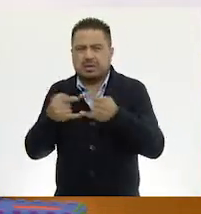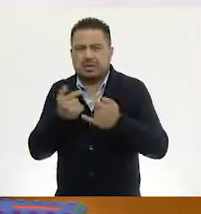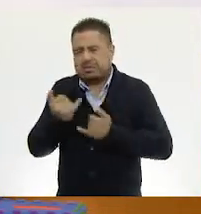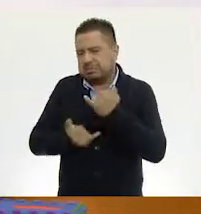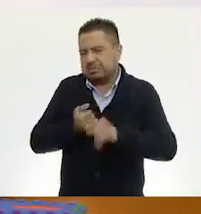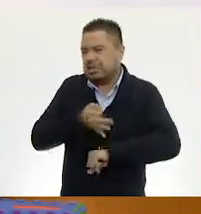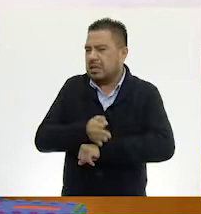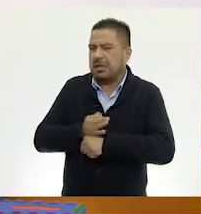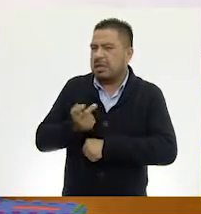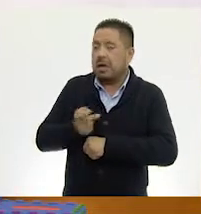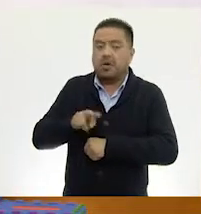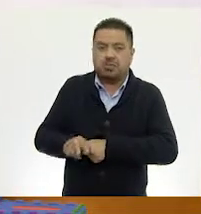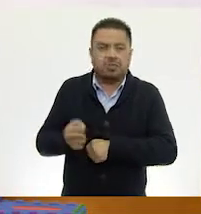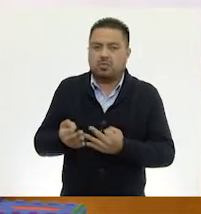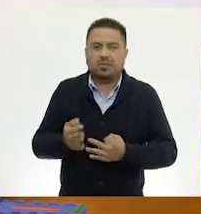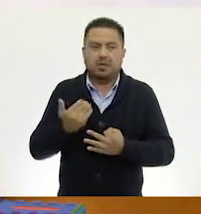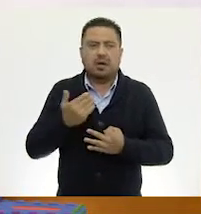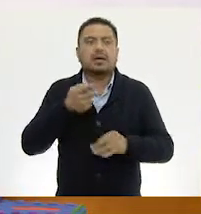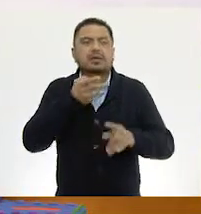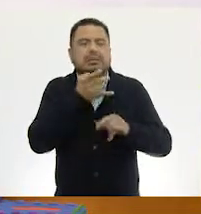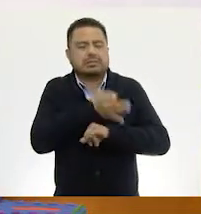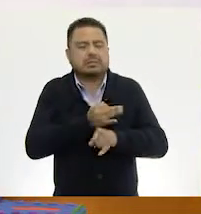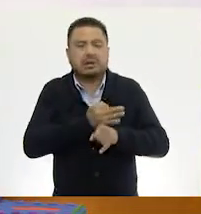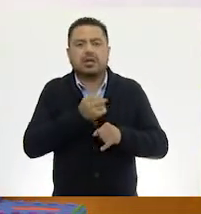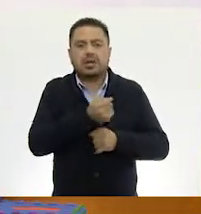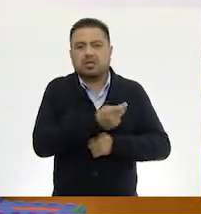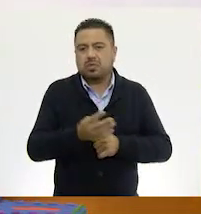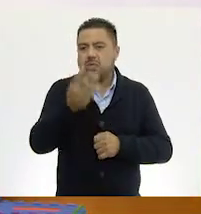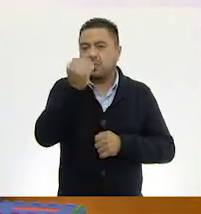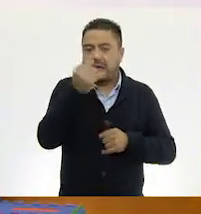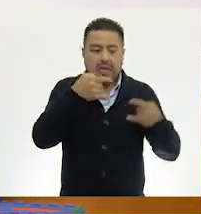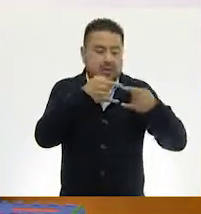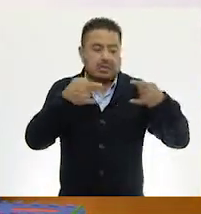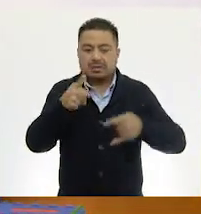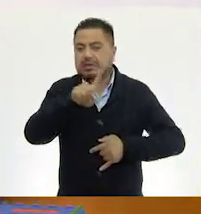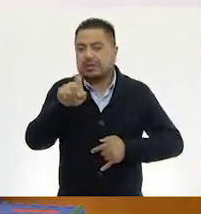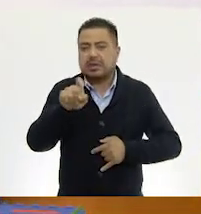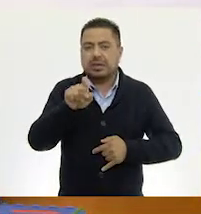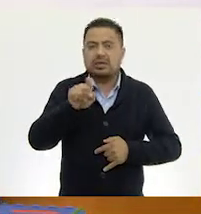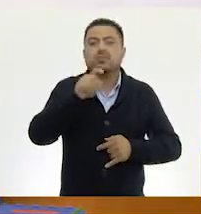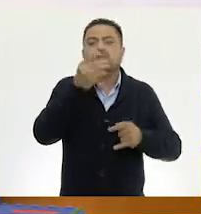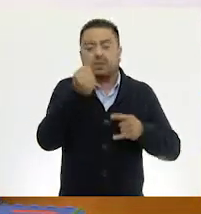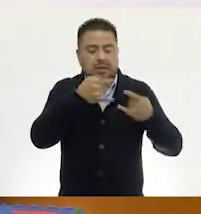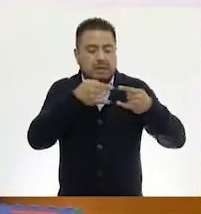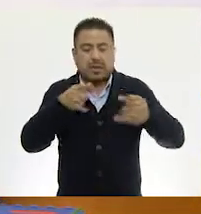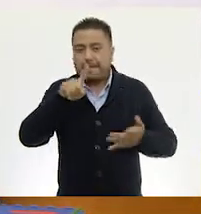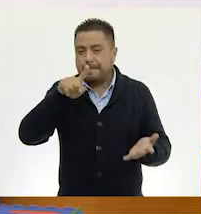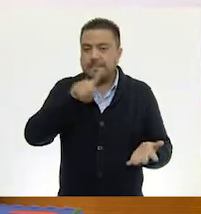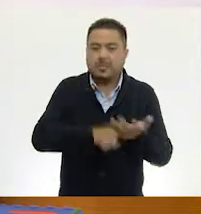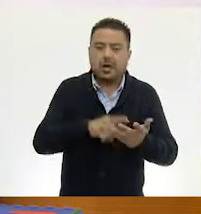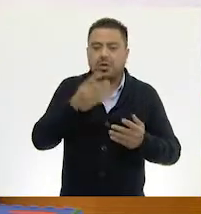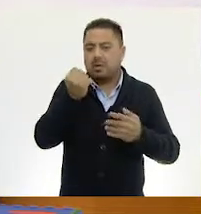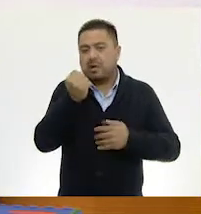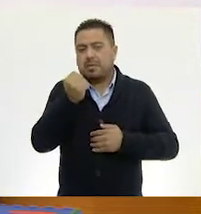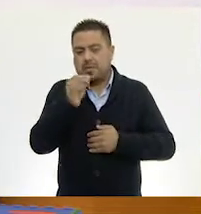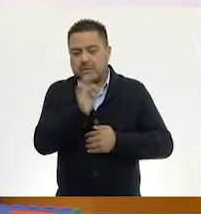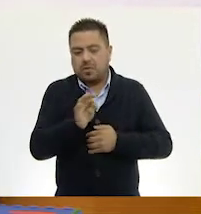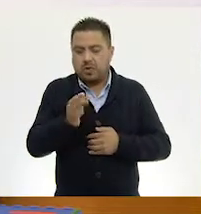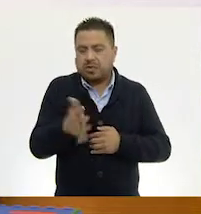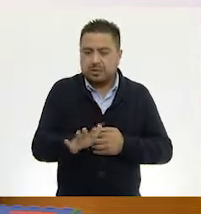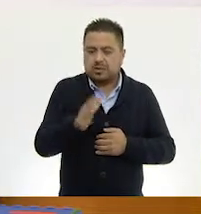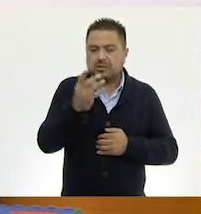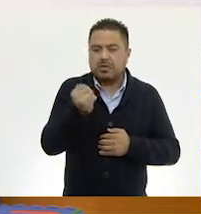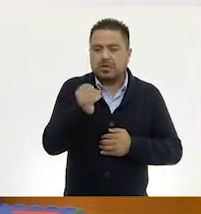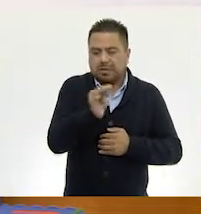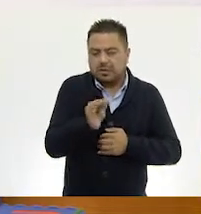obviamente no son de verdad, 10 billetes de 100 pesos, digo, perdón, 9 billetes de 100 pesos, 9 billetes de mil pesos, 9 monedas de 10 y 9